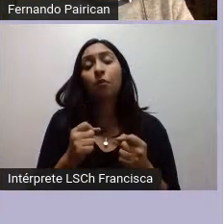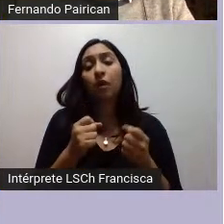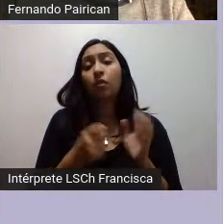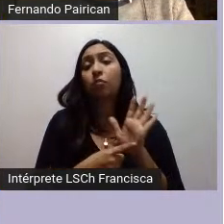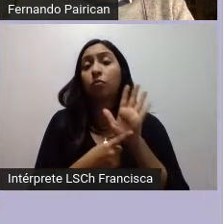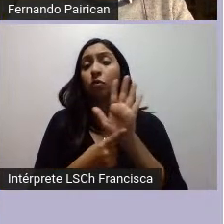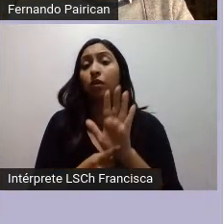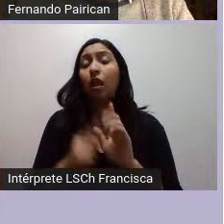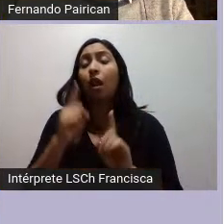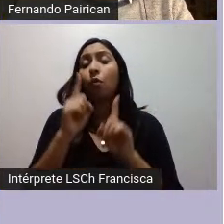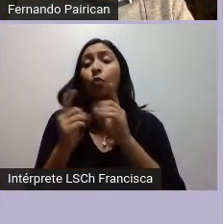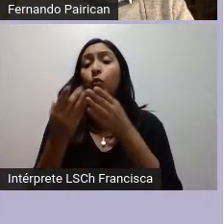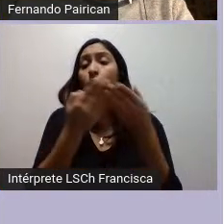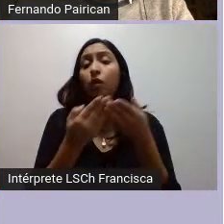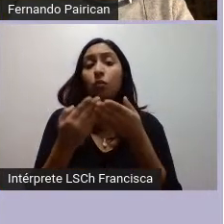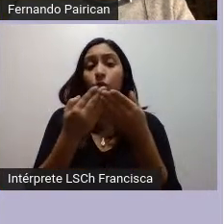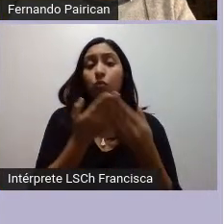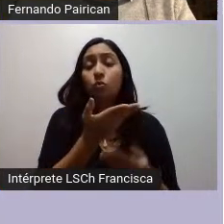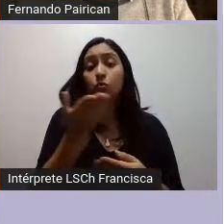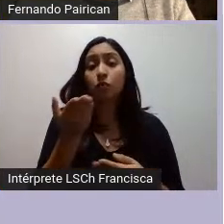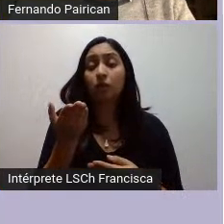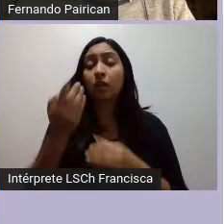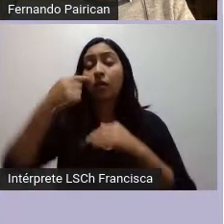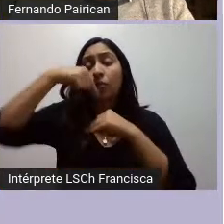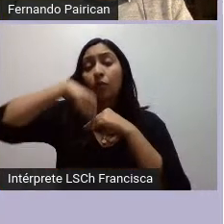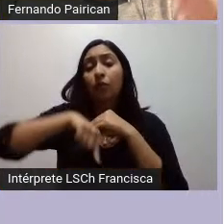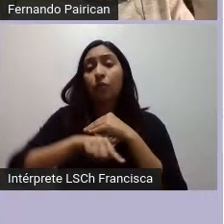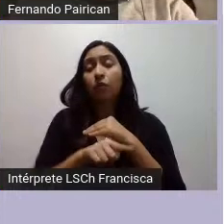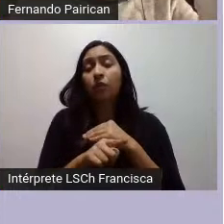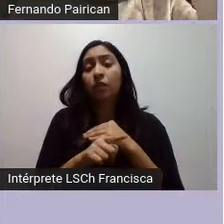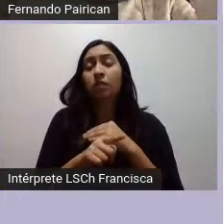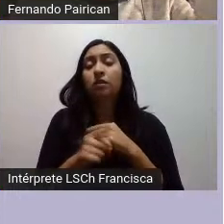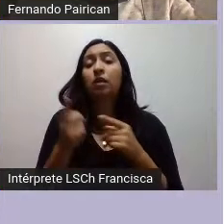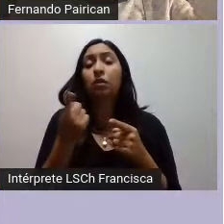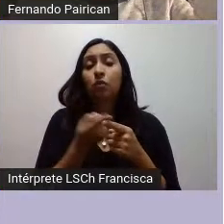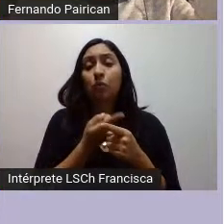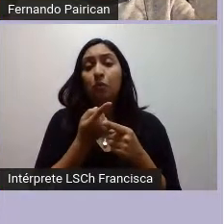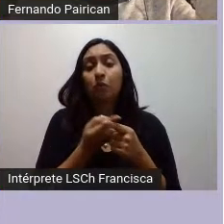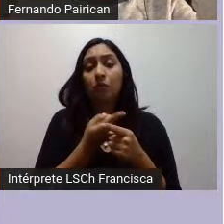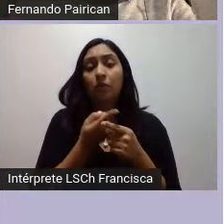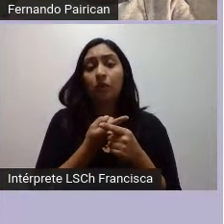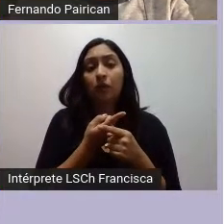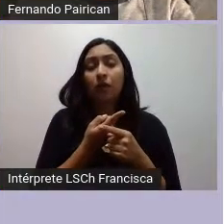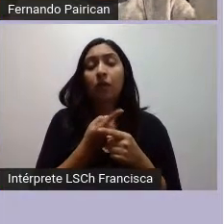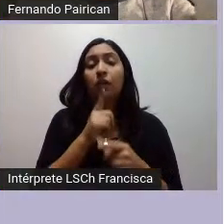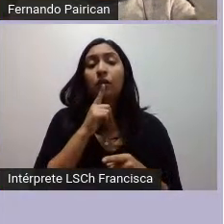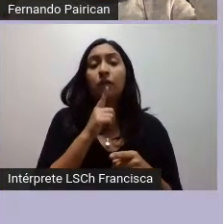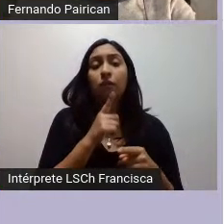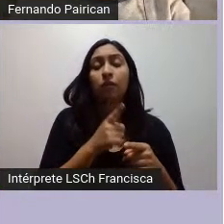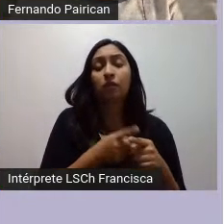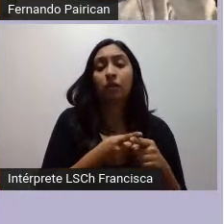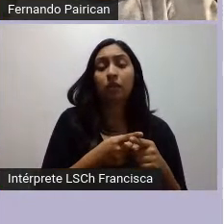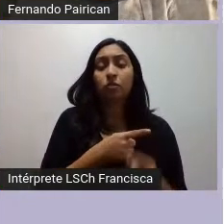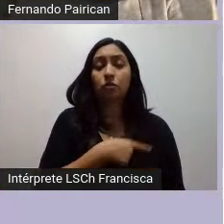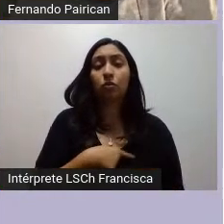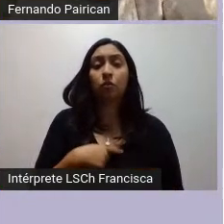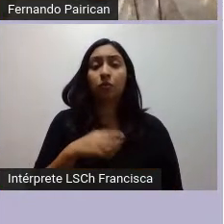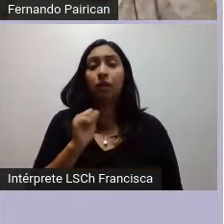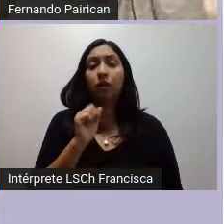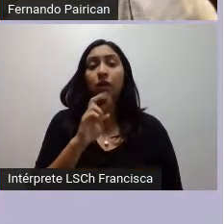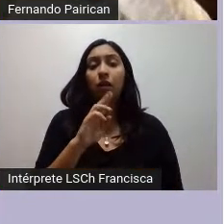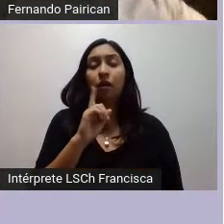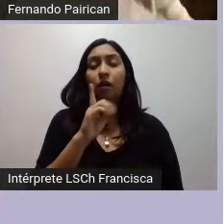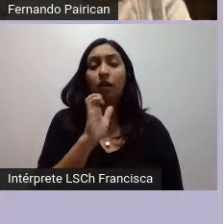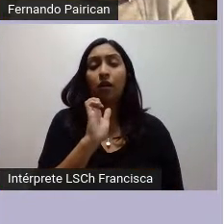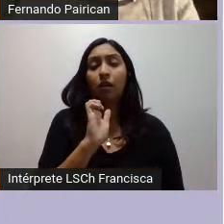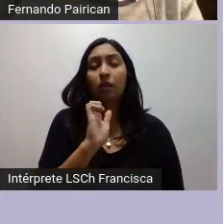quieren profundizar sobre este debate un texto escrito por un sociólogo mexicano se llama Arde Hualmapu que está en la venta de